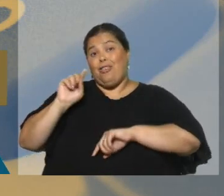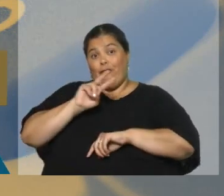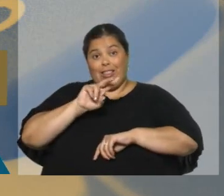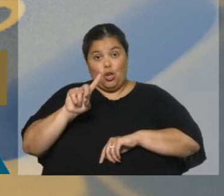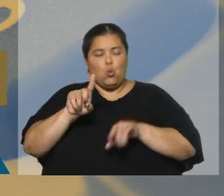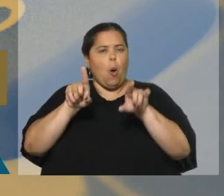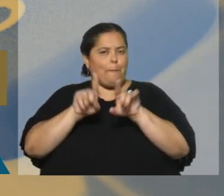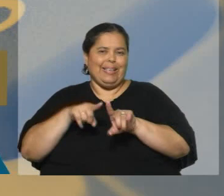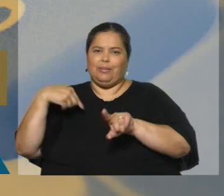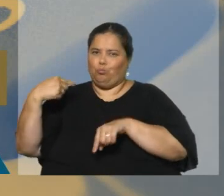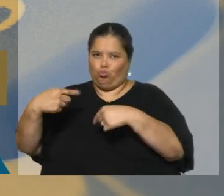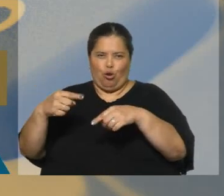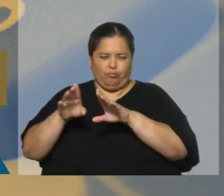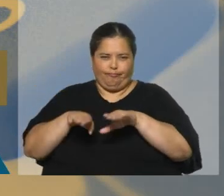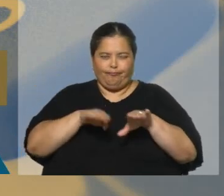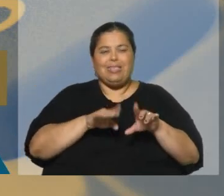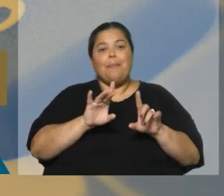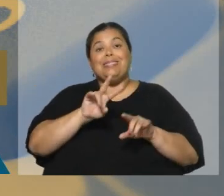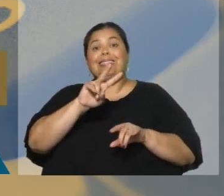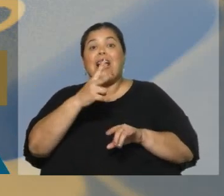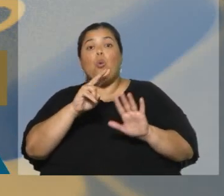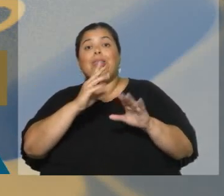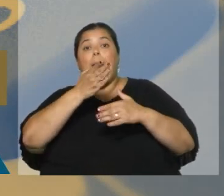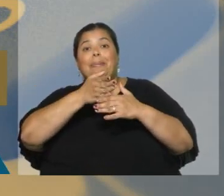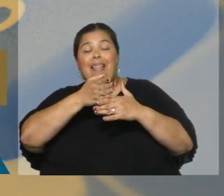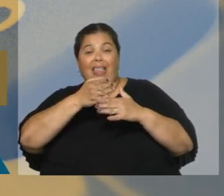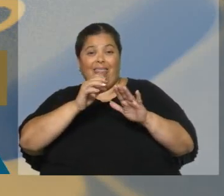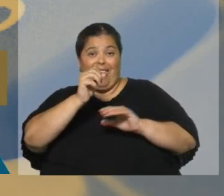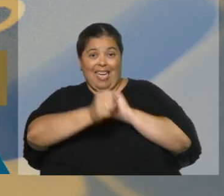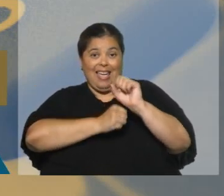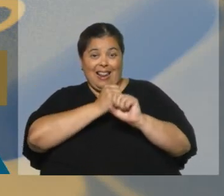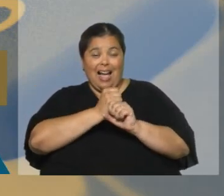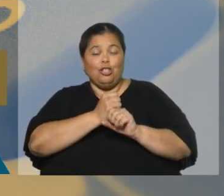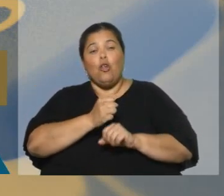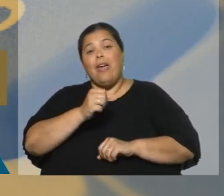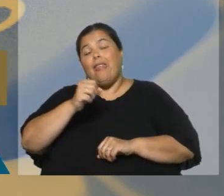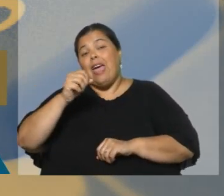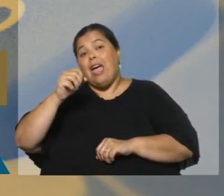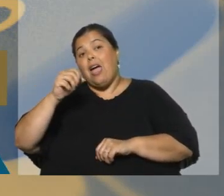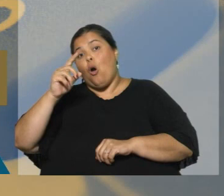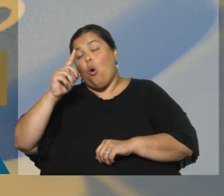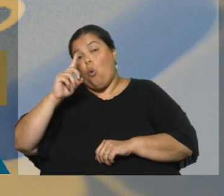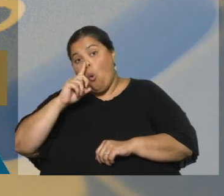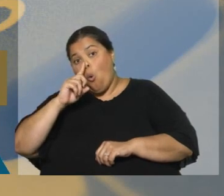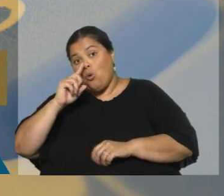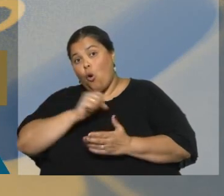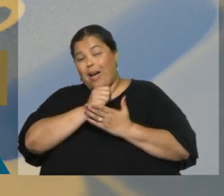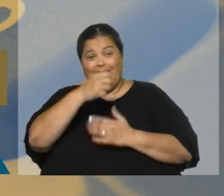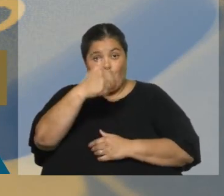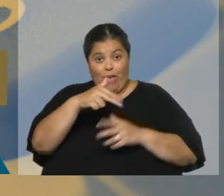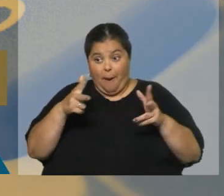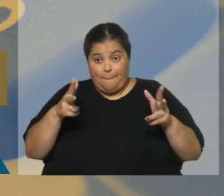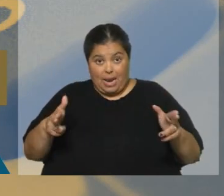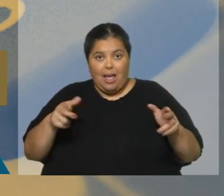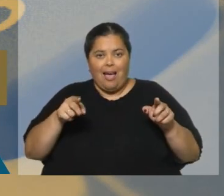mes. Si tomamos la segunda mitad del año, desde julio hasta el último dato publicado que es noviembre, ahí tenemos esa comparación interanual donde la